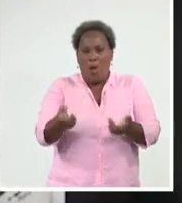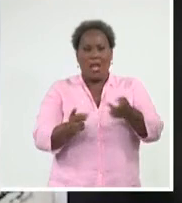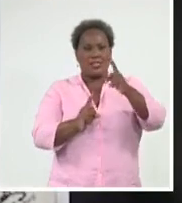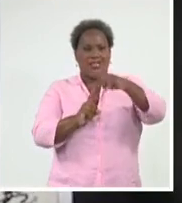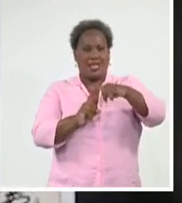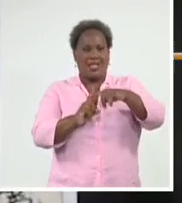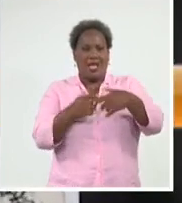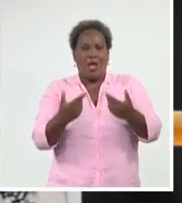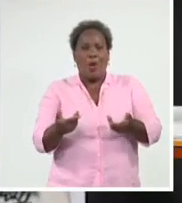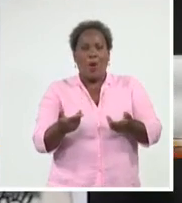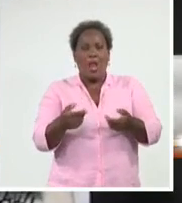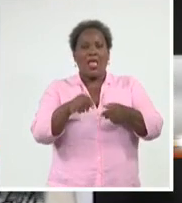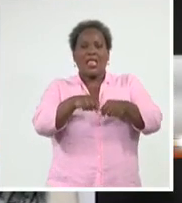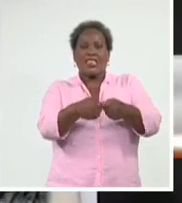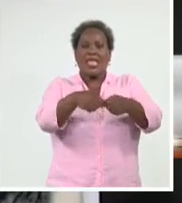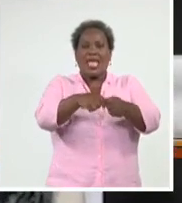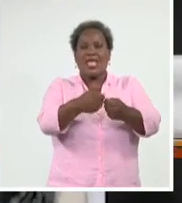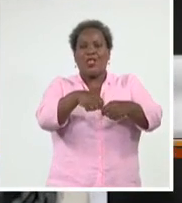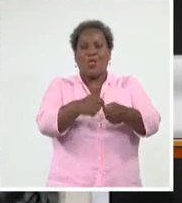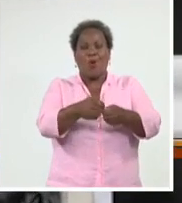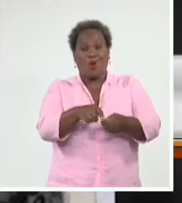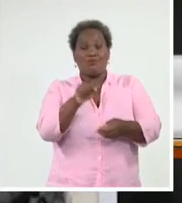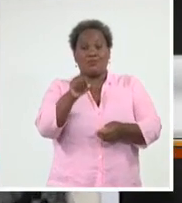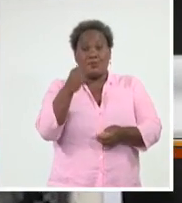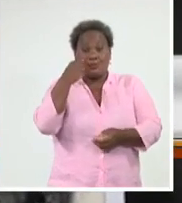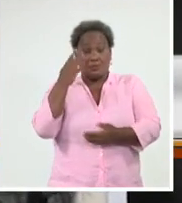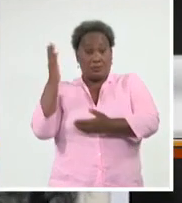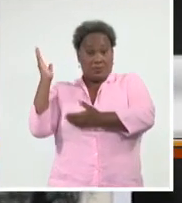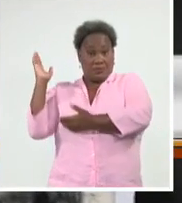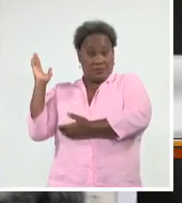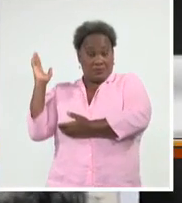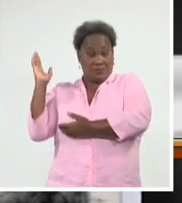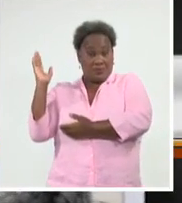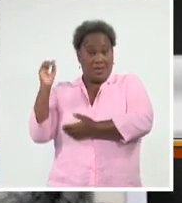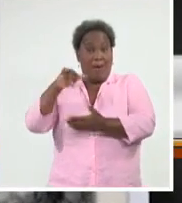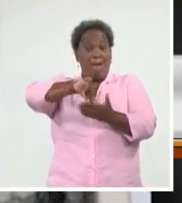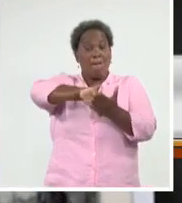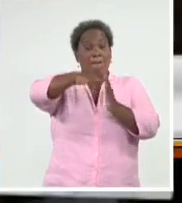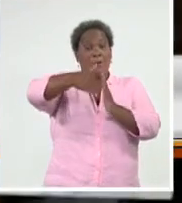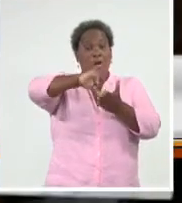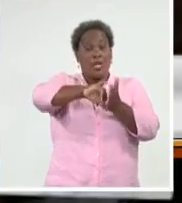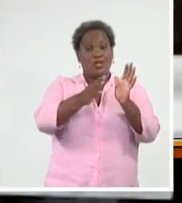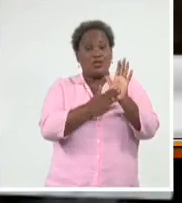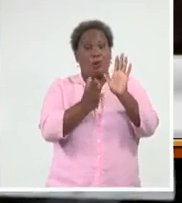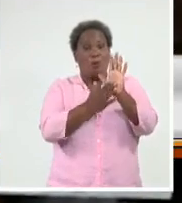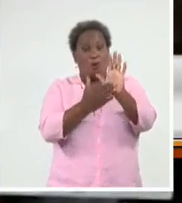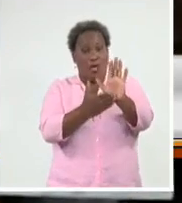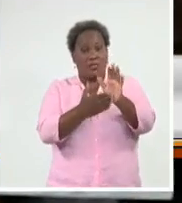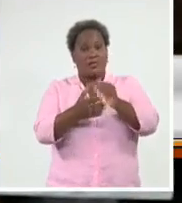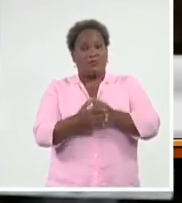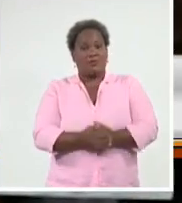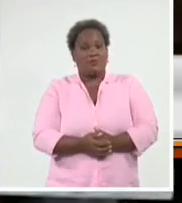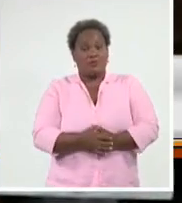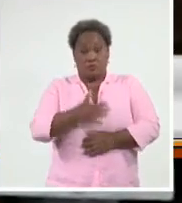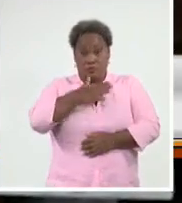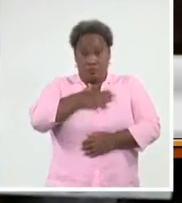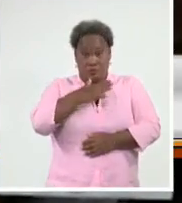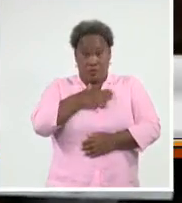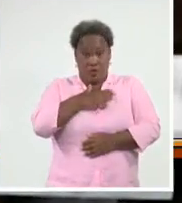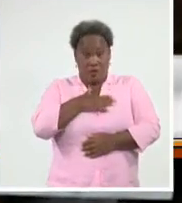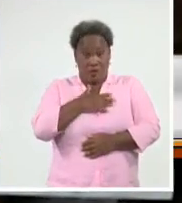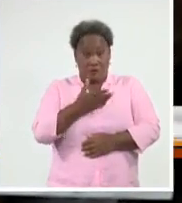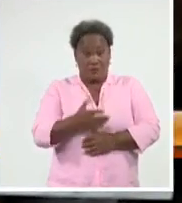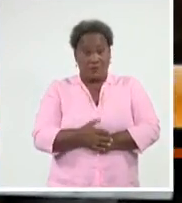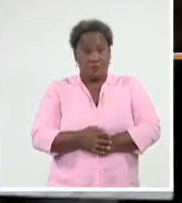tejido. Entre hilos, alas y pinceles es el nombre de este proyecto y muestra. En este caso, estas piezas que